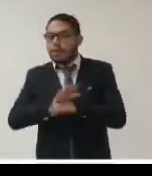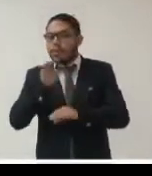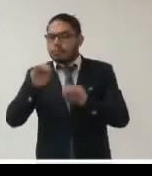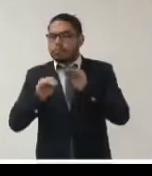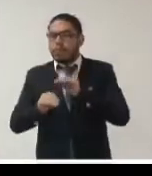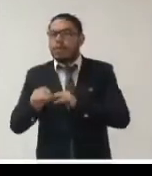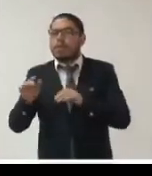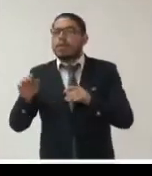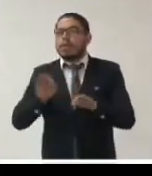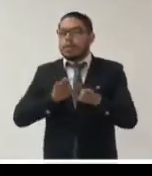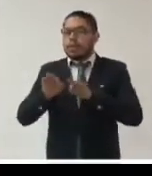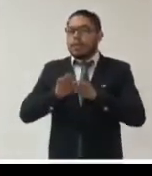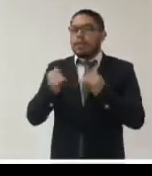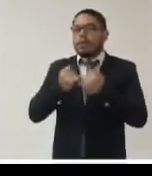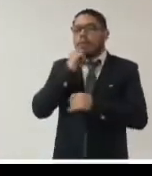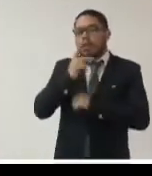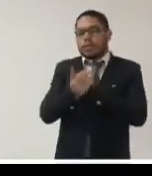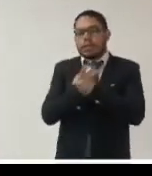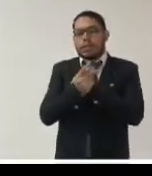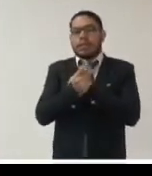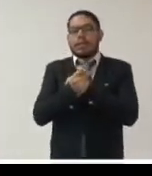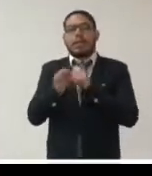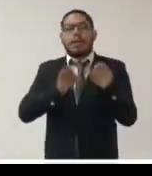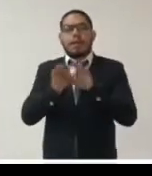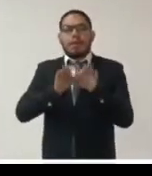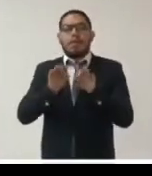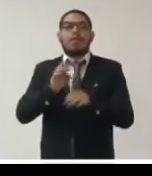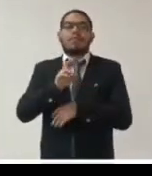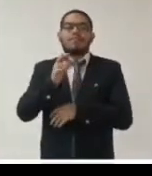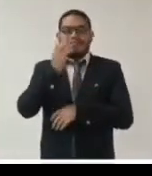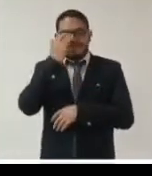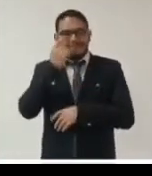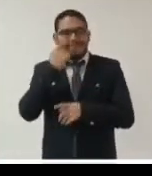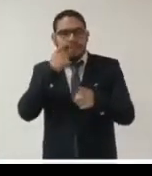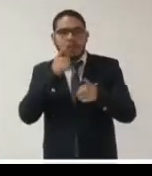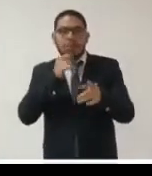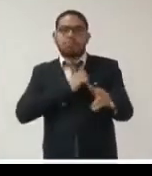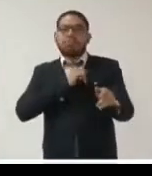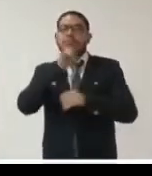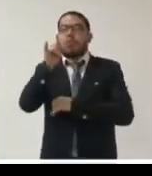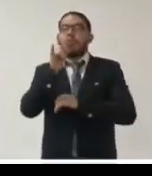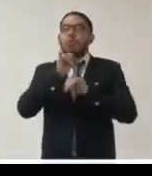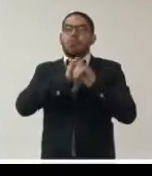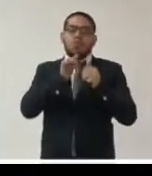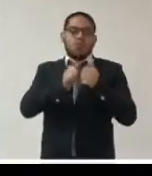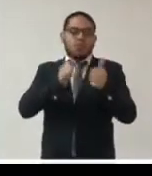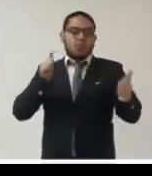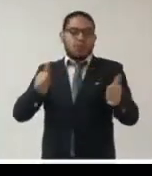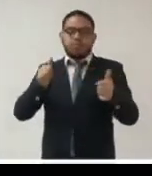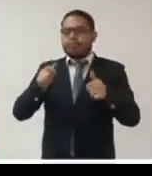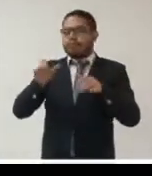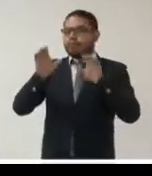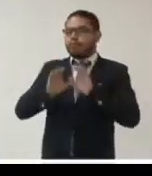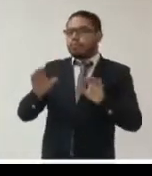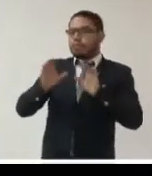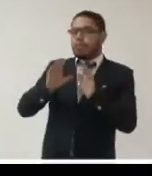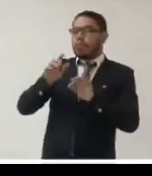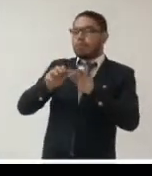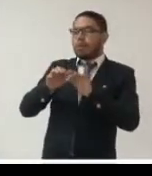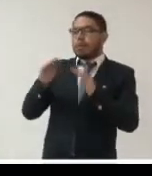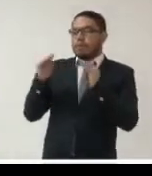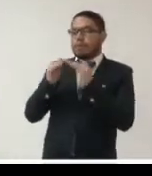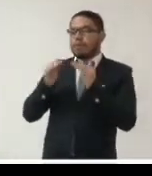en materia de teletrabajo reconociendo la modalidad del trabajo a distancia utilizando las tecnologías de la información y